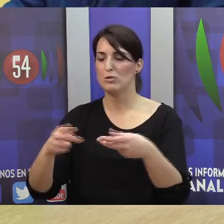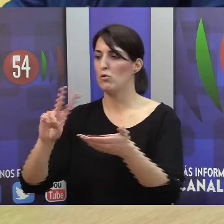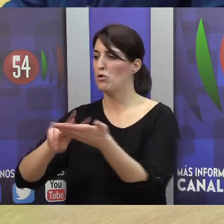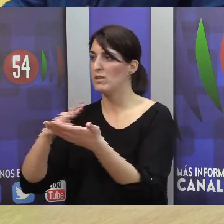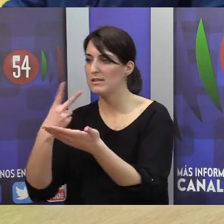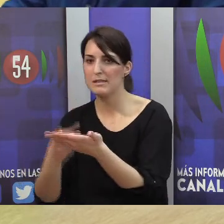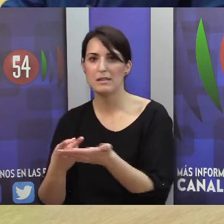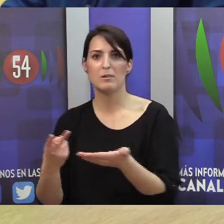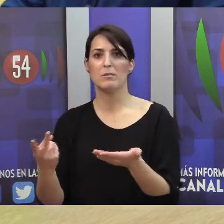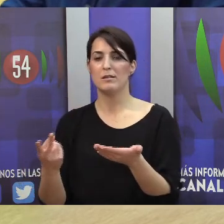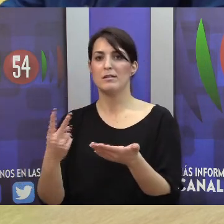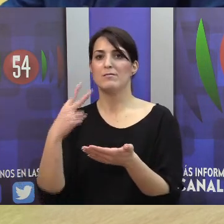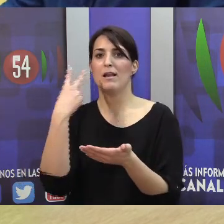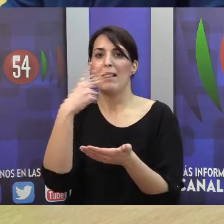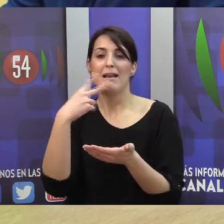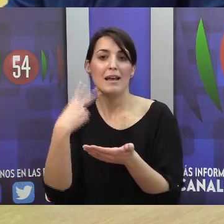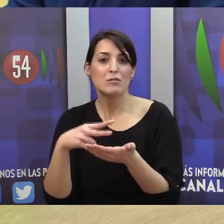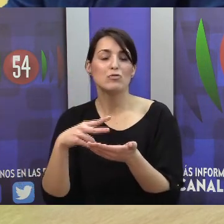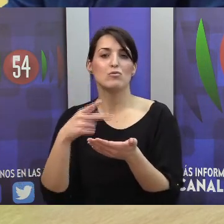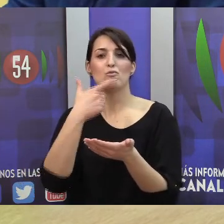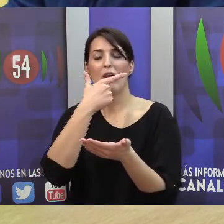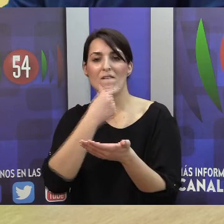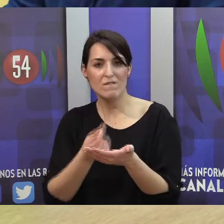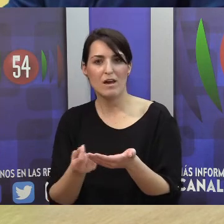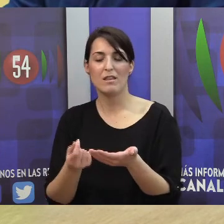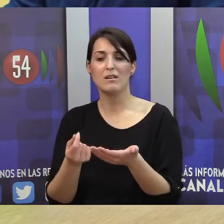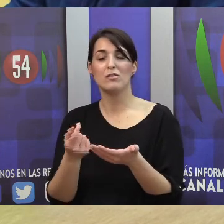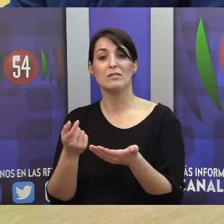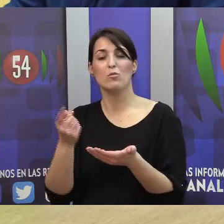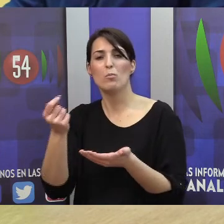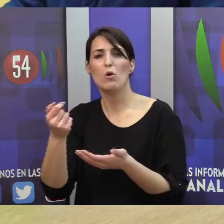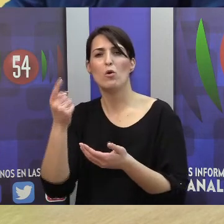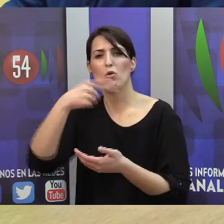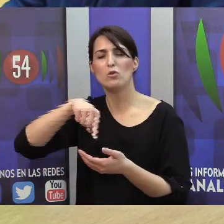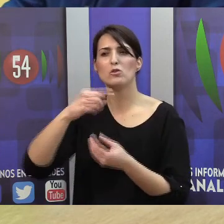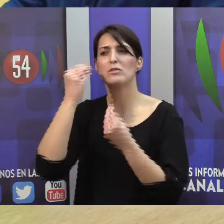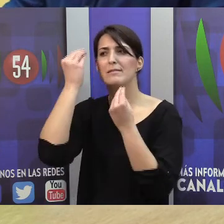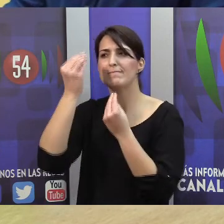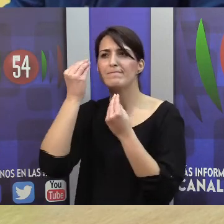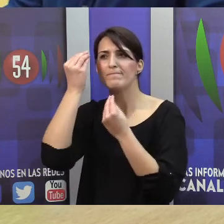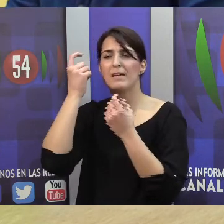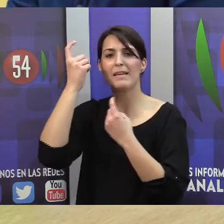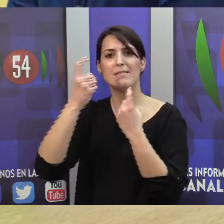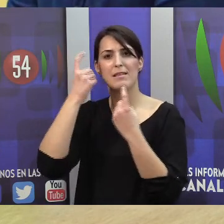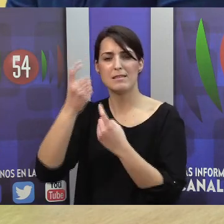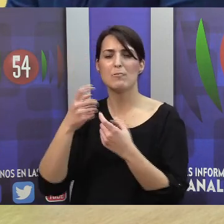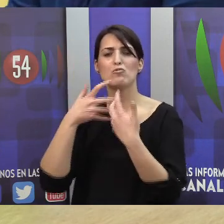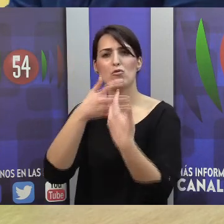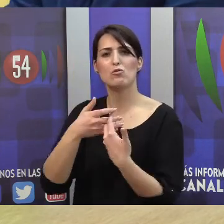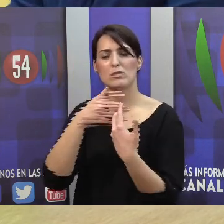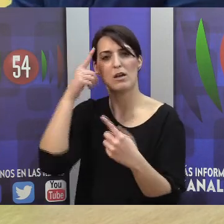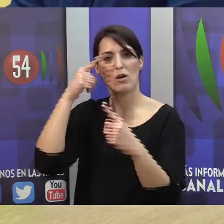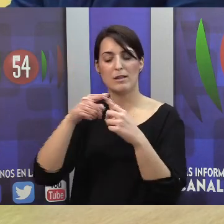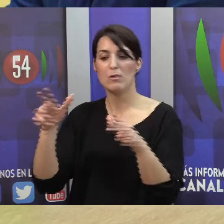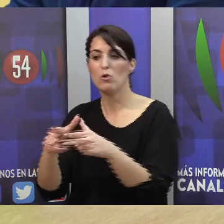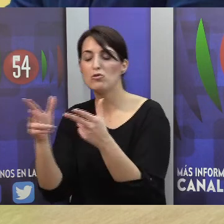lengua de signos, con lectura fácil, y eso es un poco lo que estamos ahora peleando para que la gente, y cada vez más se está dando cuenta de la